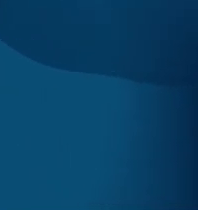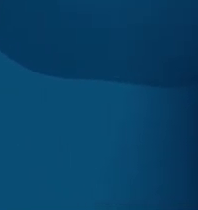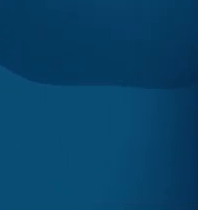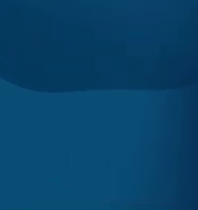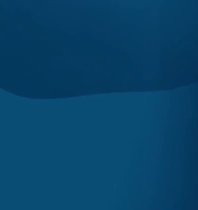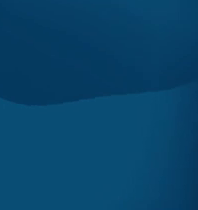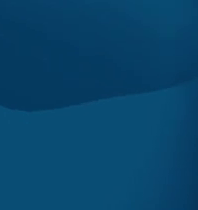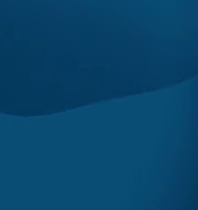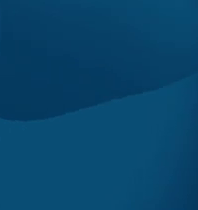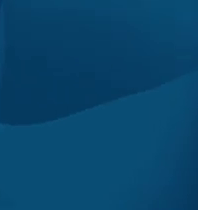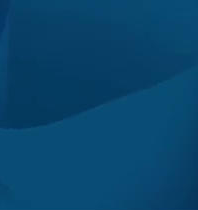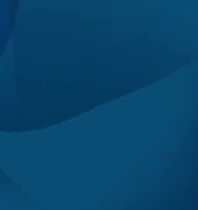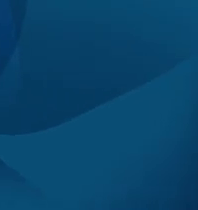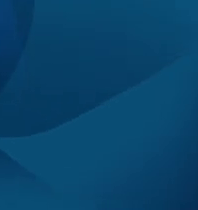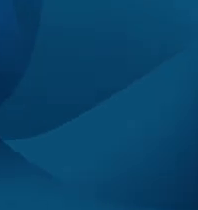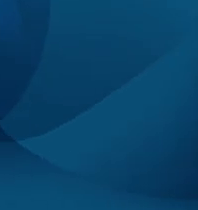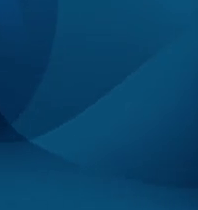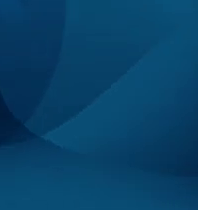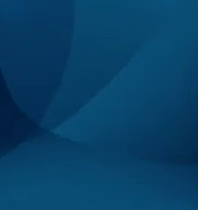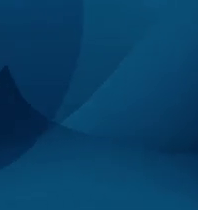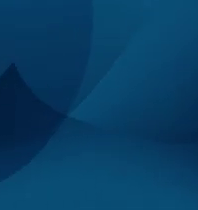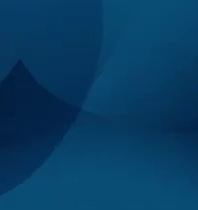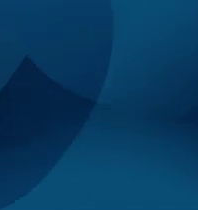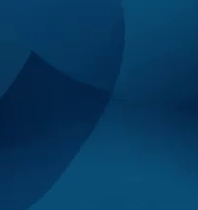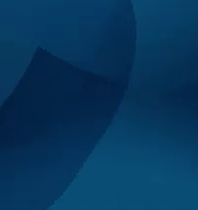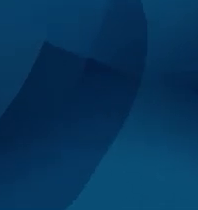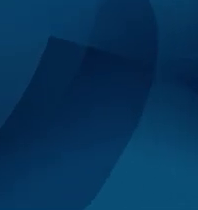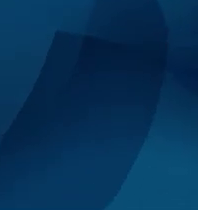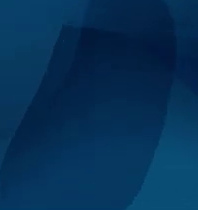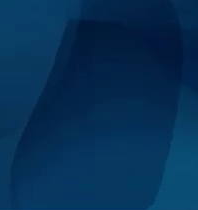sabroso y que más pueda gustar después de fumar.